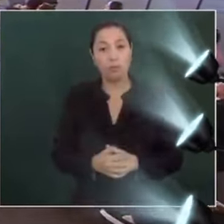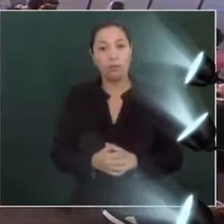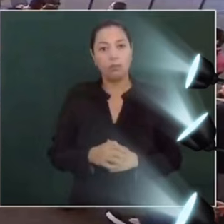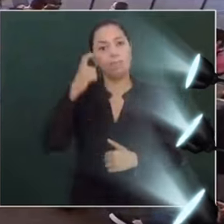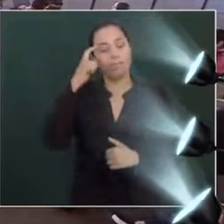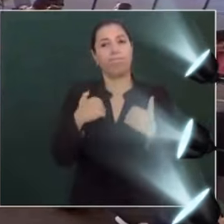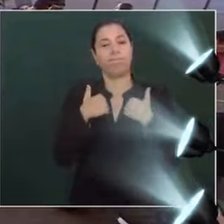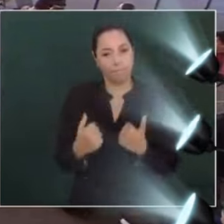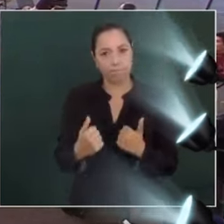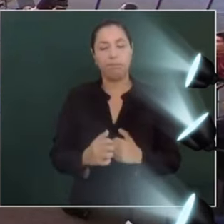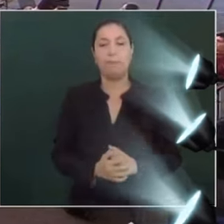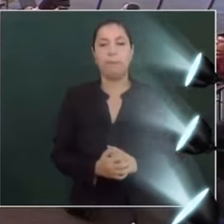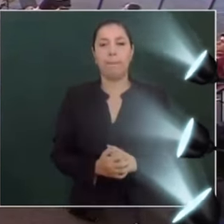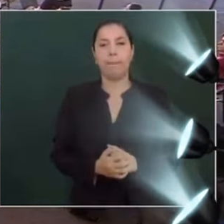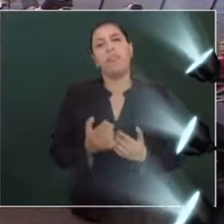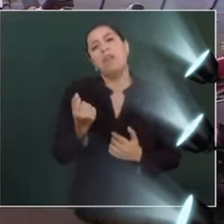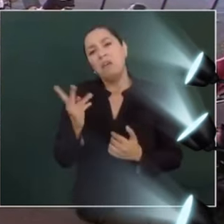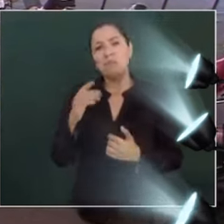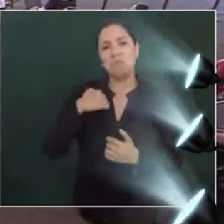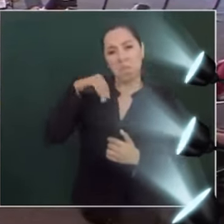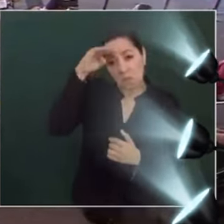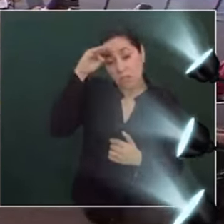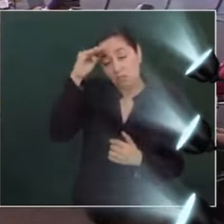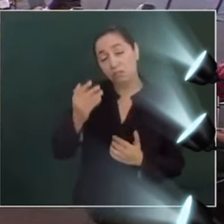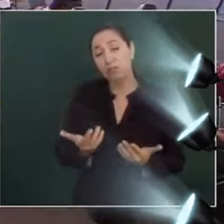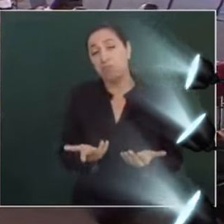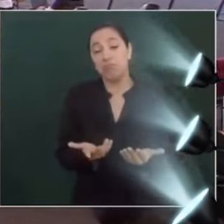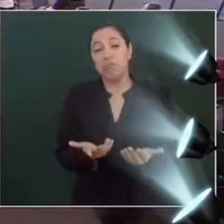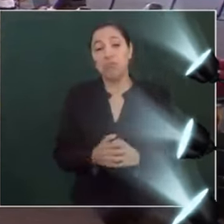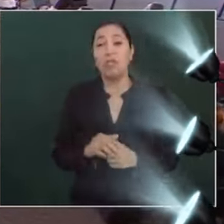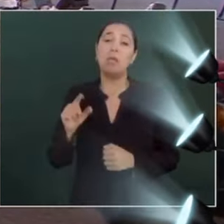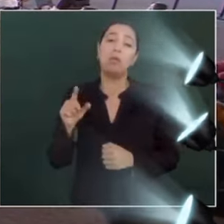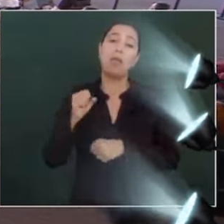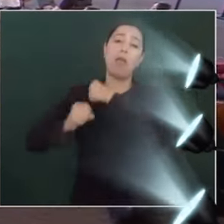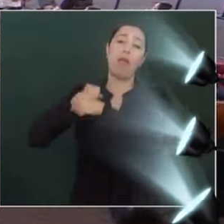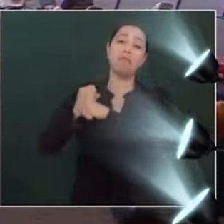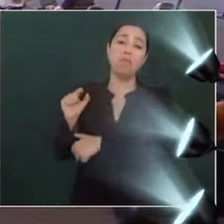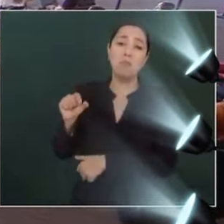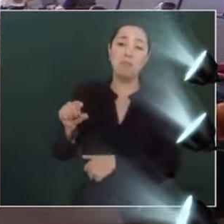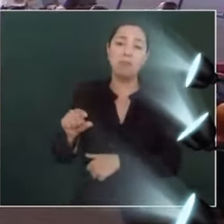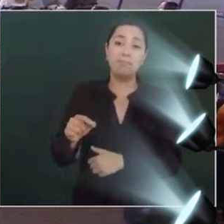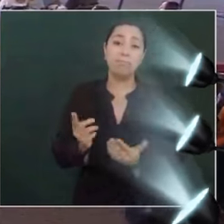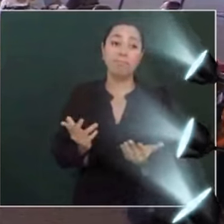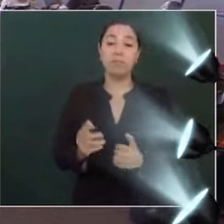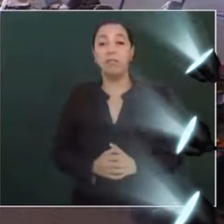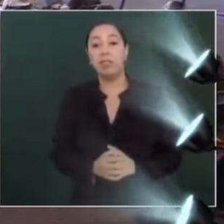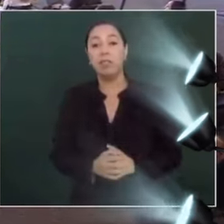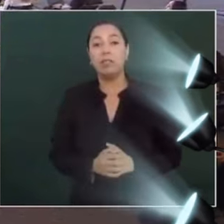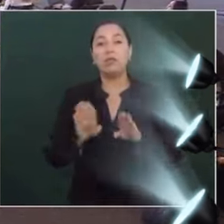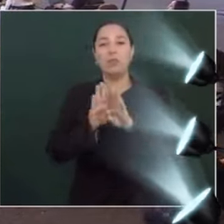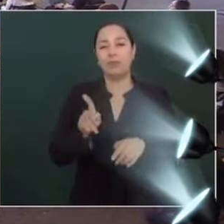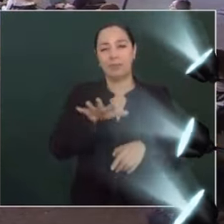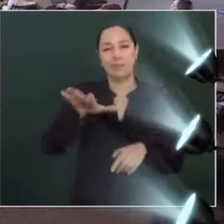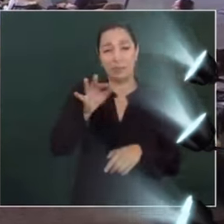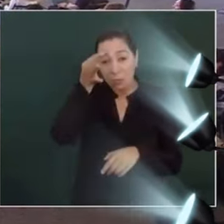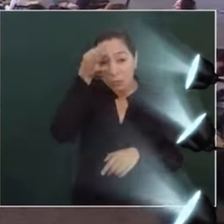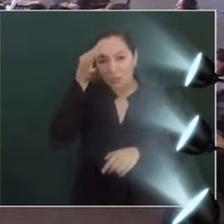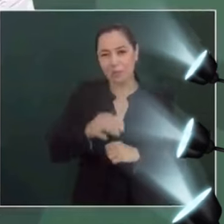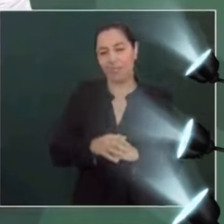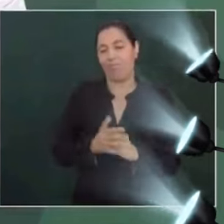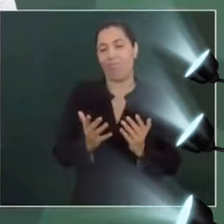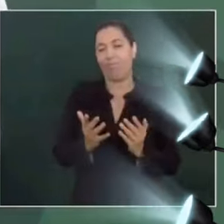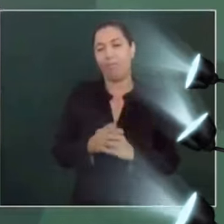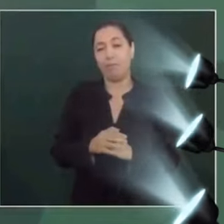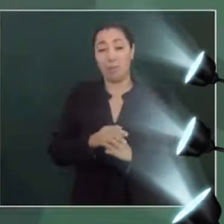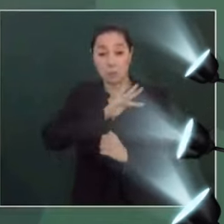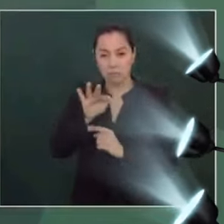muy consciente. Hay quienes piensan que es lo mismo de antes, que el pueblo es tonto y se le puede